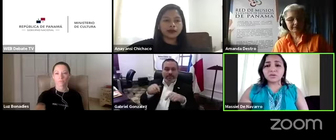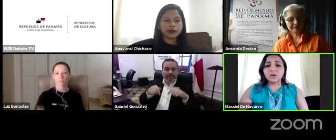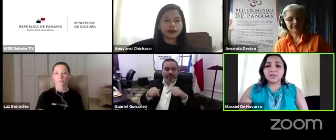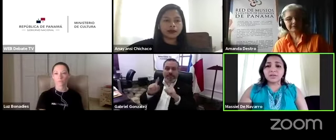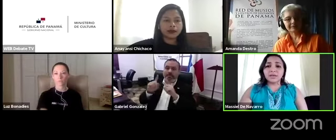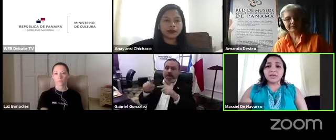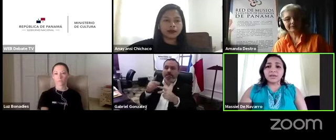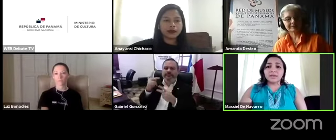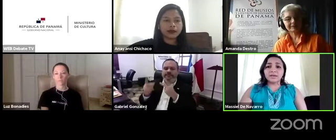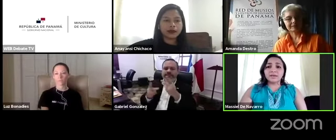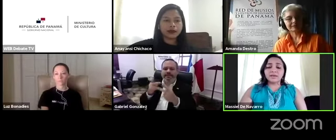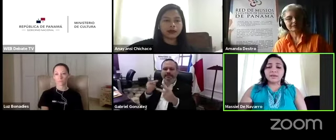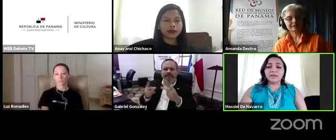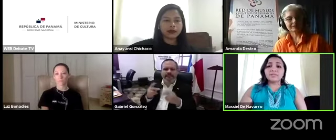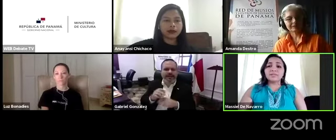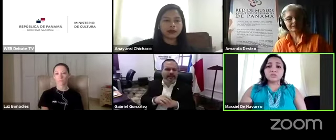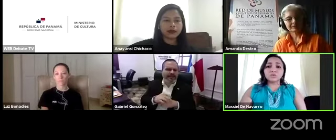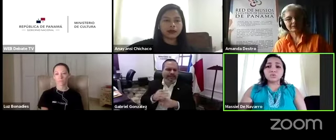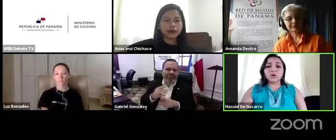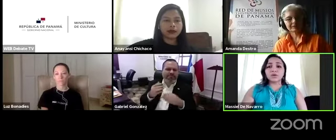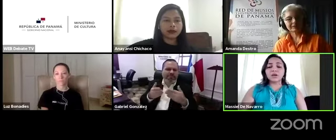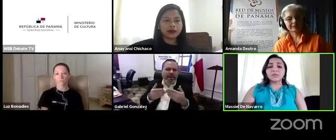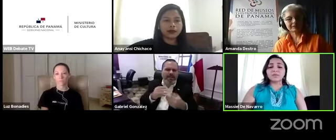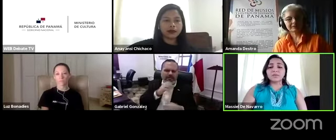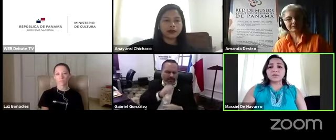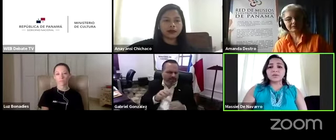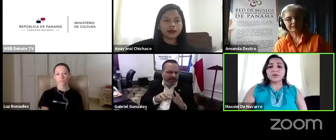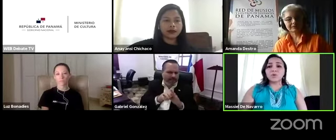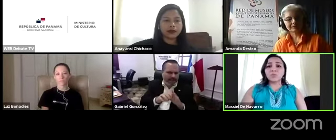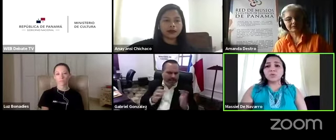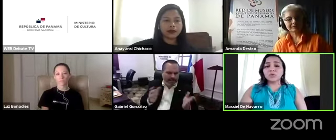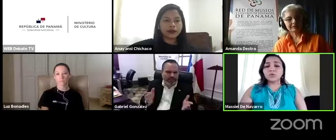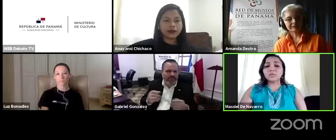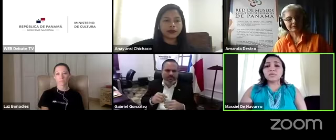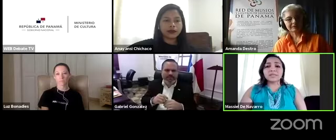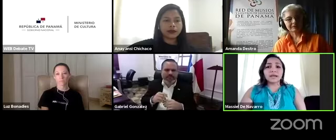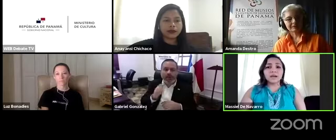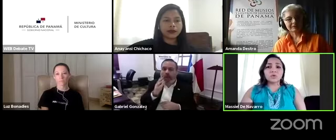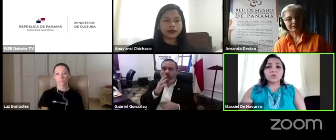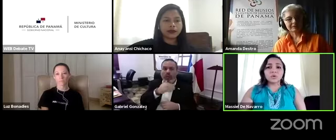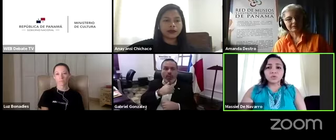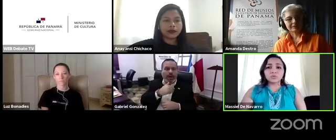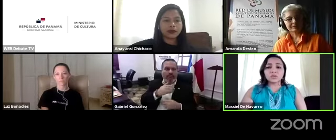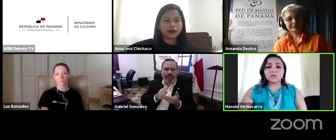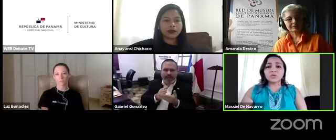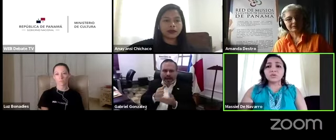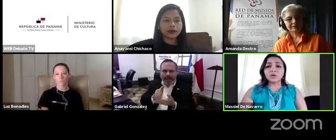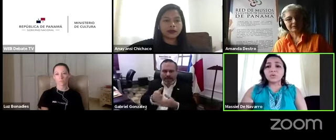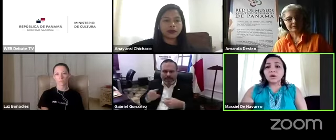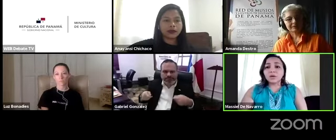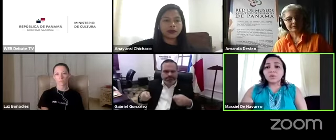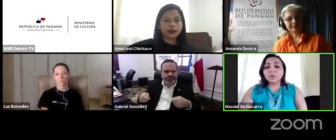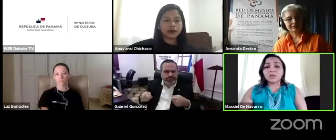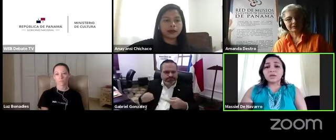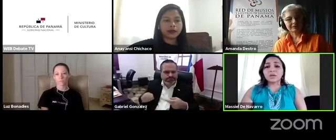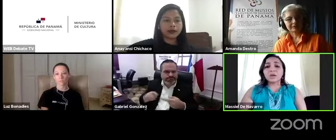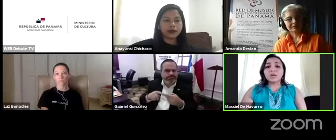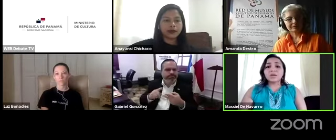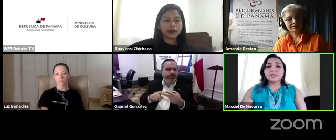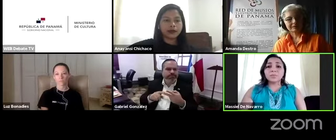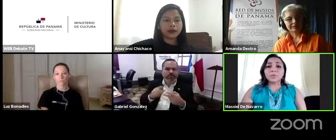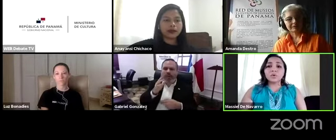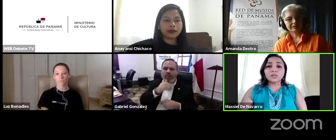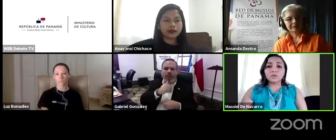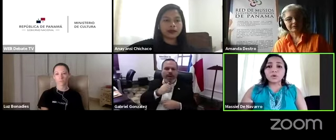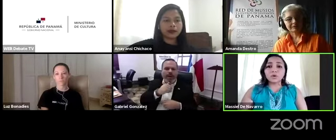hecho del instituto ahora ministerio hemos podido visitar algunos de los museos y nos hemos dado cuenta de que